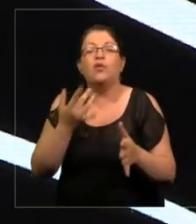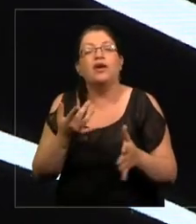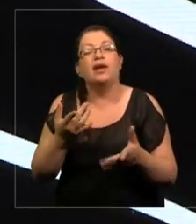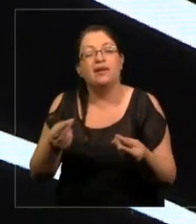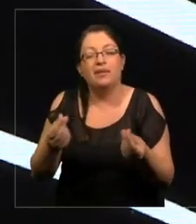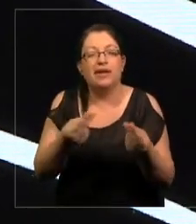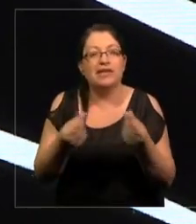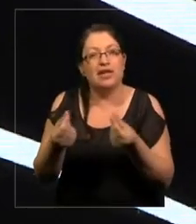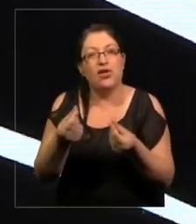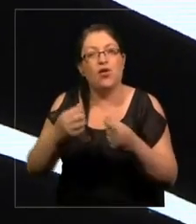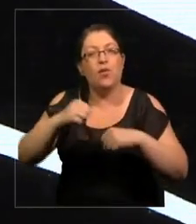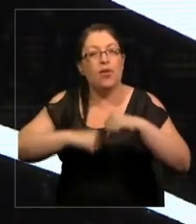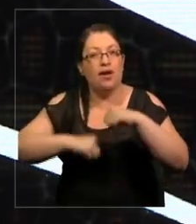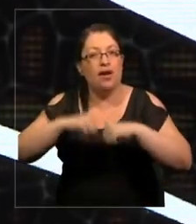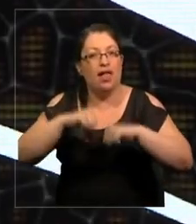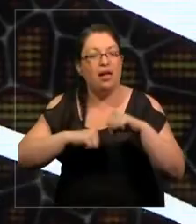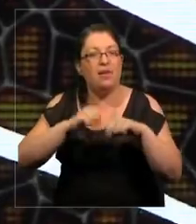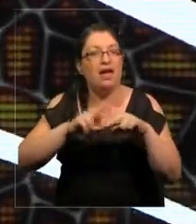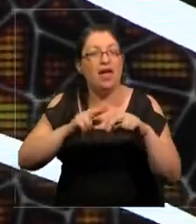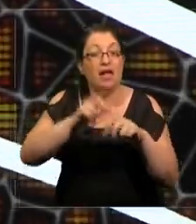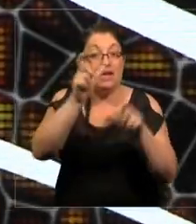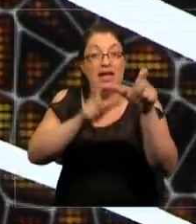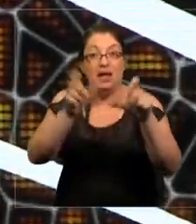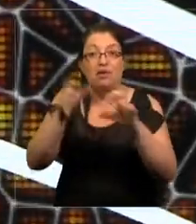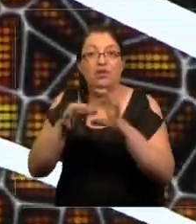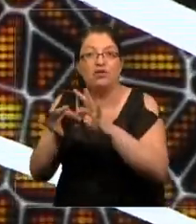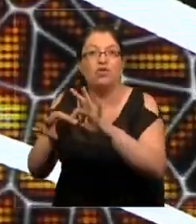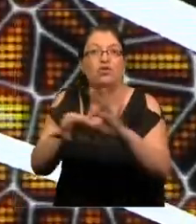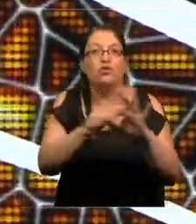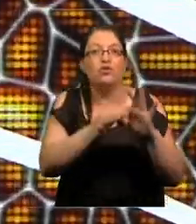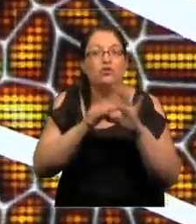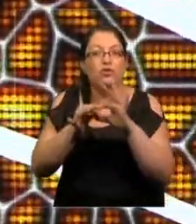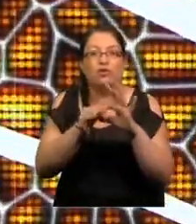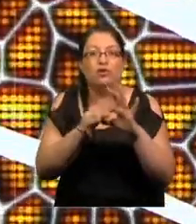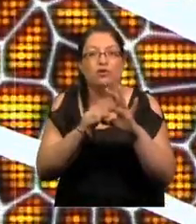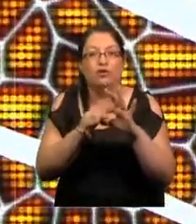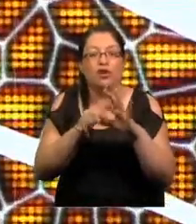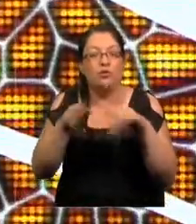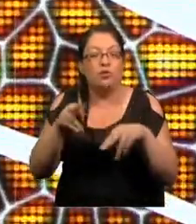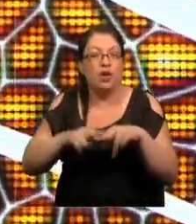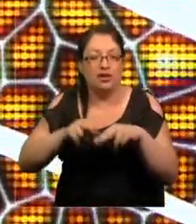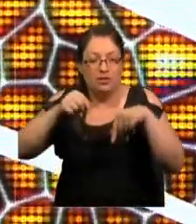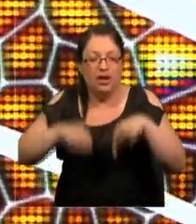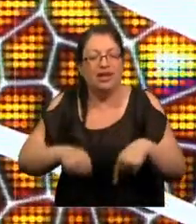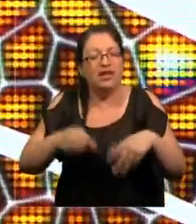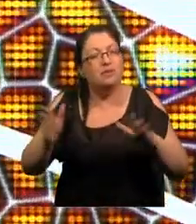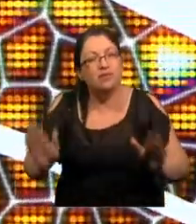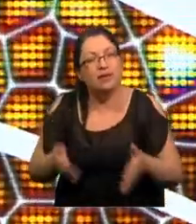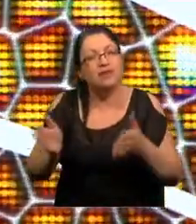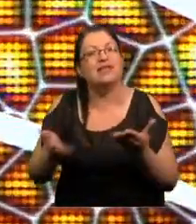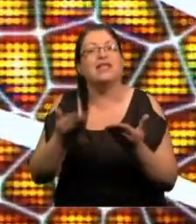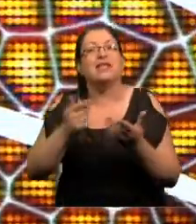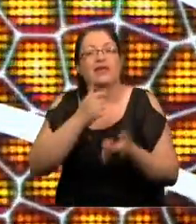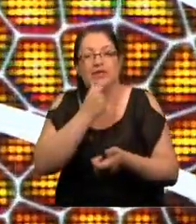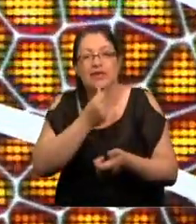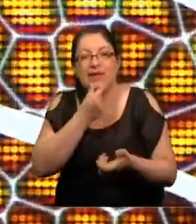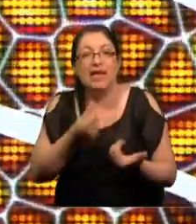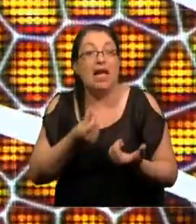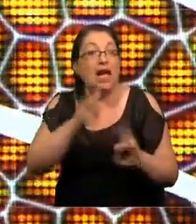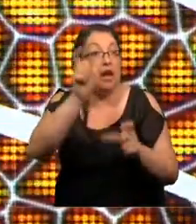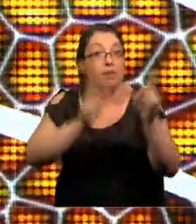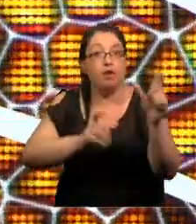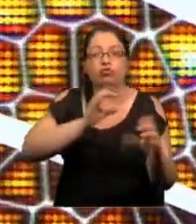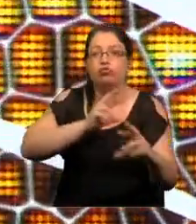que nos une durante, es es lo que estamos haciendo acá para alentar, facilitar la interacción